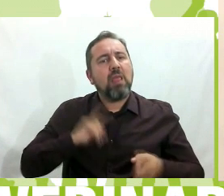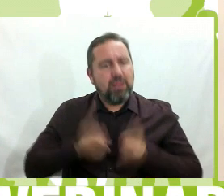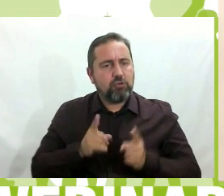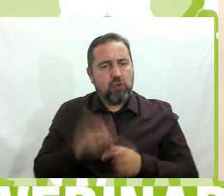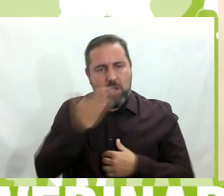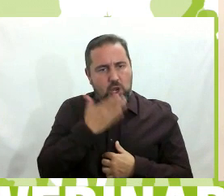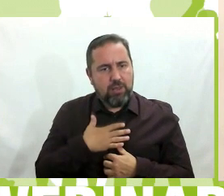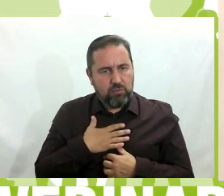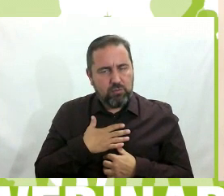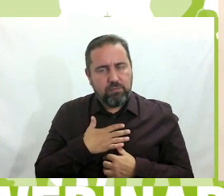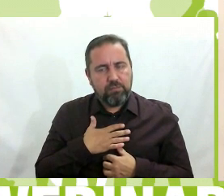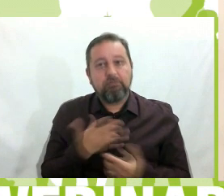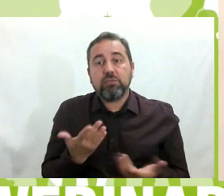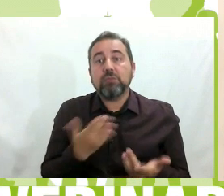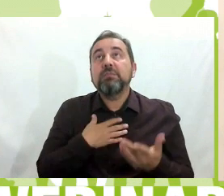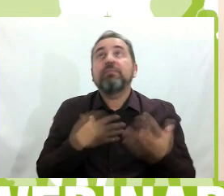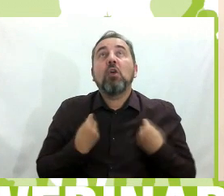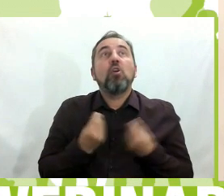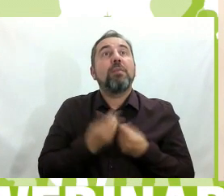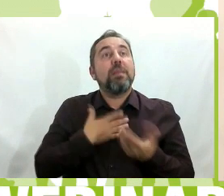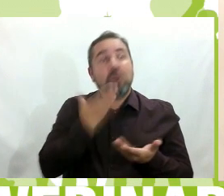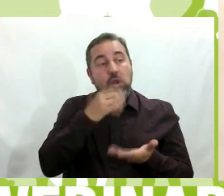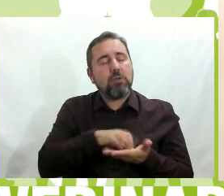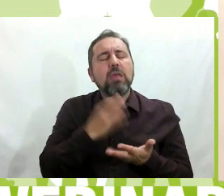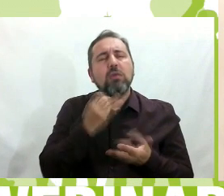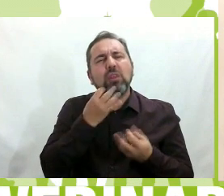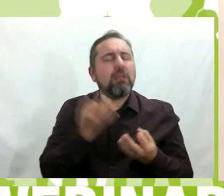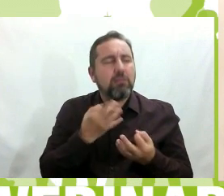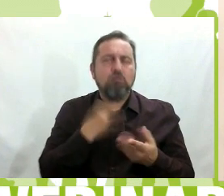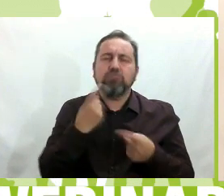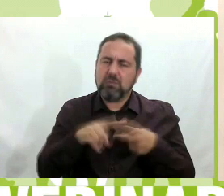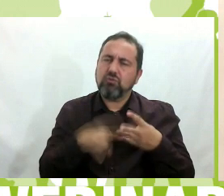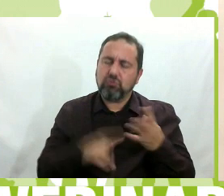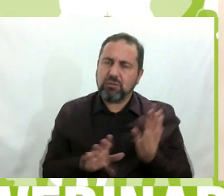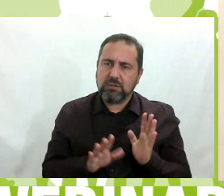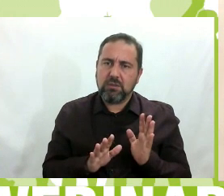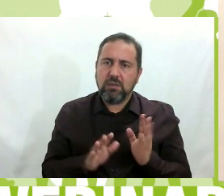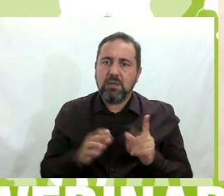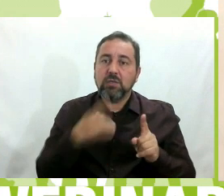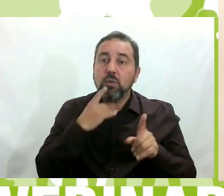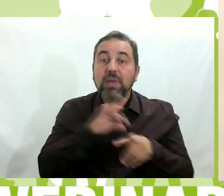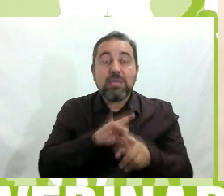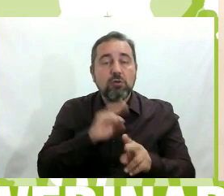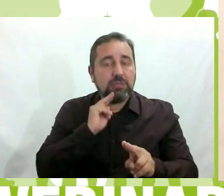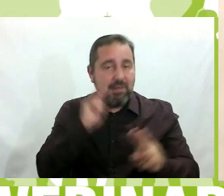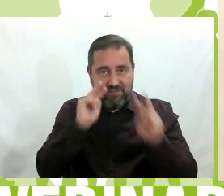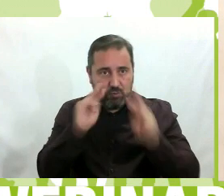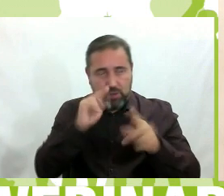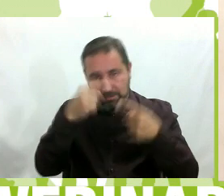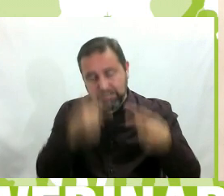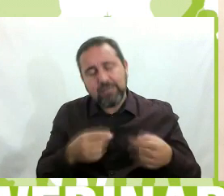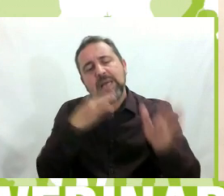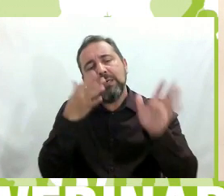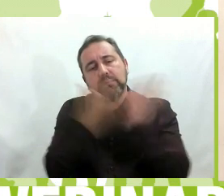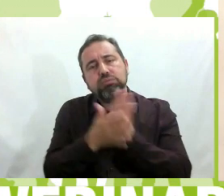¿Qué contar de la convivencia en mi centro? Pues muchísimas cosas, ¿no? Me voy a apoyar en un pequeño guión visual que va a ir contando un poco